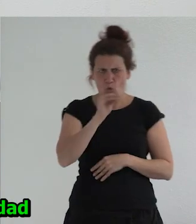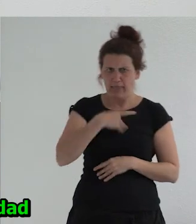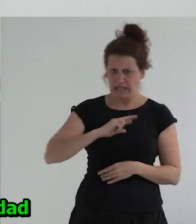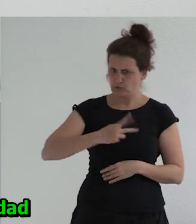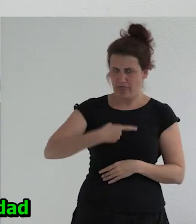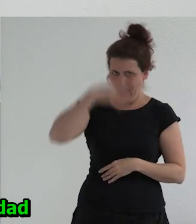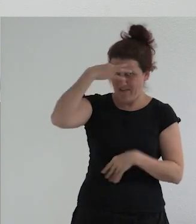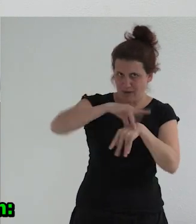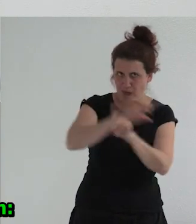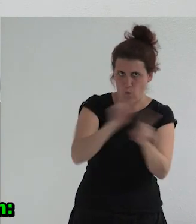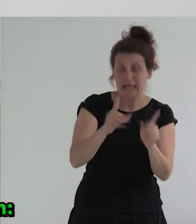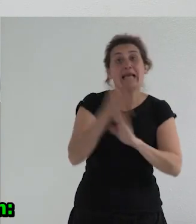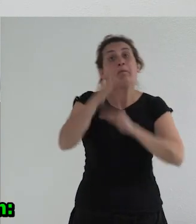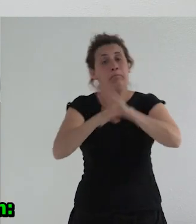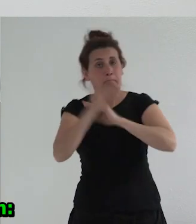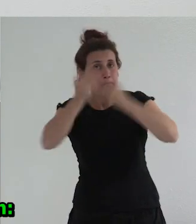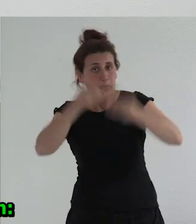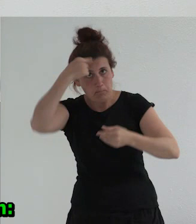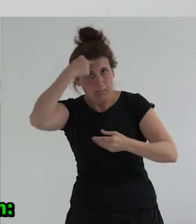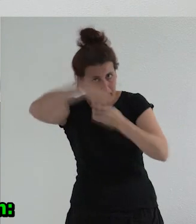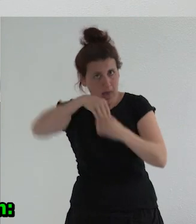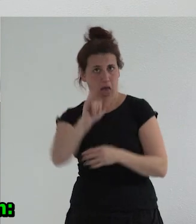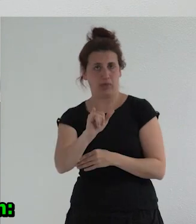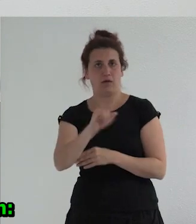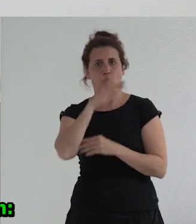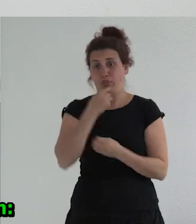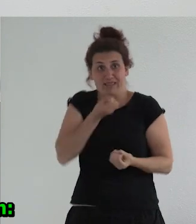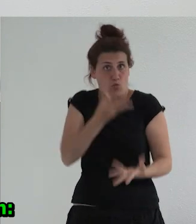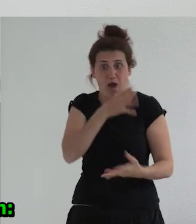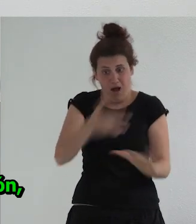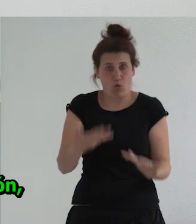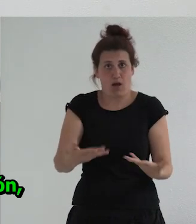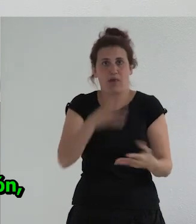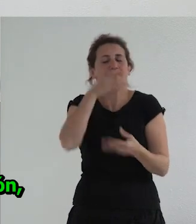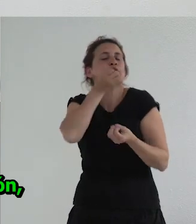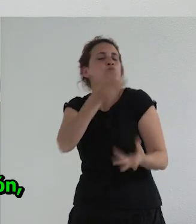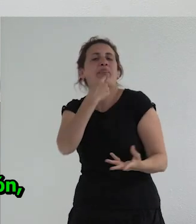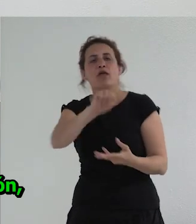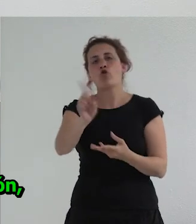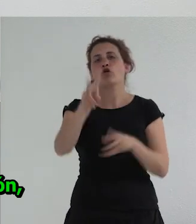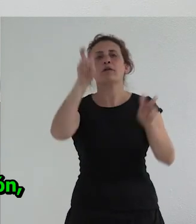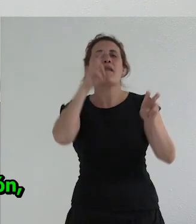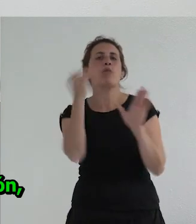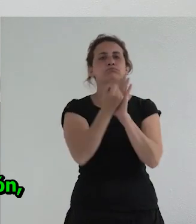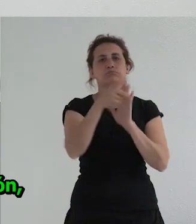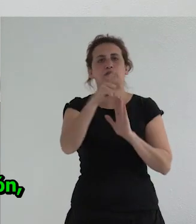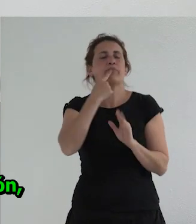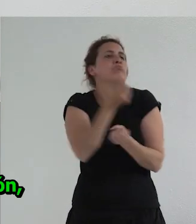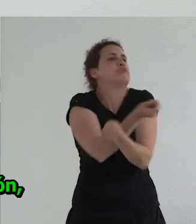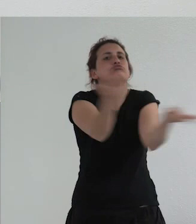enfermedad y seguir pensando que está en el cerebro ¿cómo? con los discursos actuales discursos que dicen esto no es un tema de patologización es una diversidad